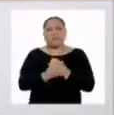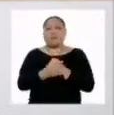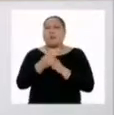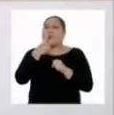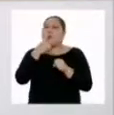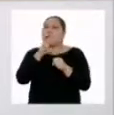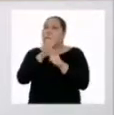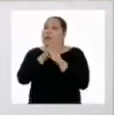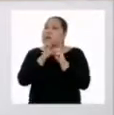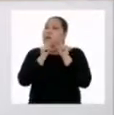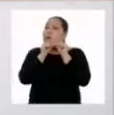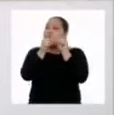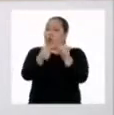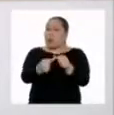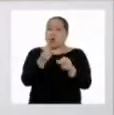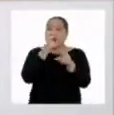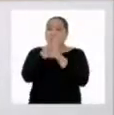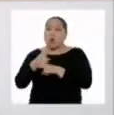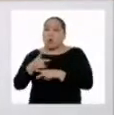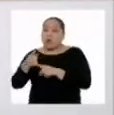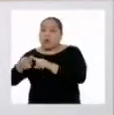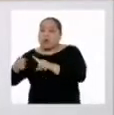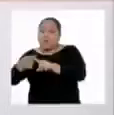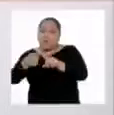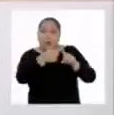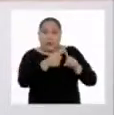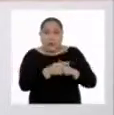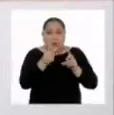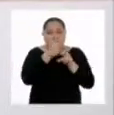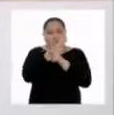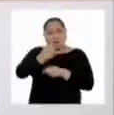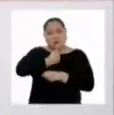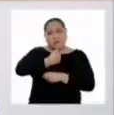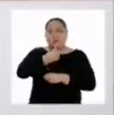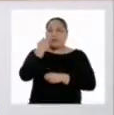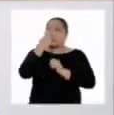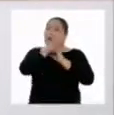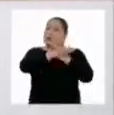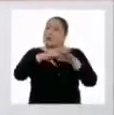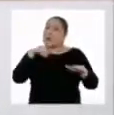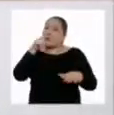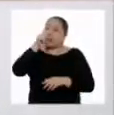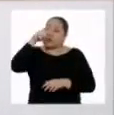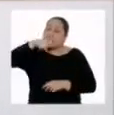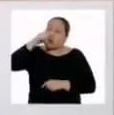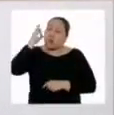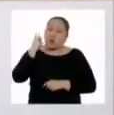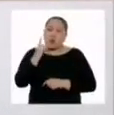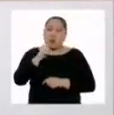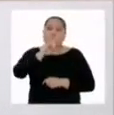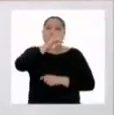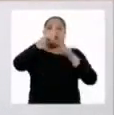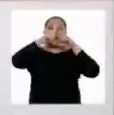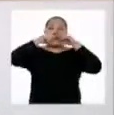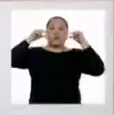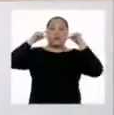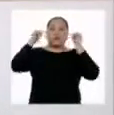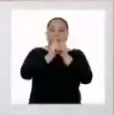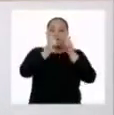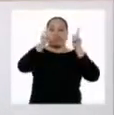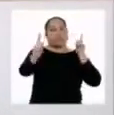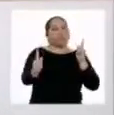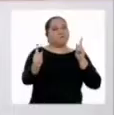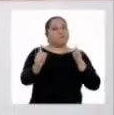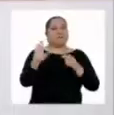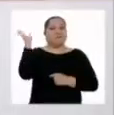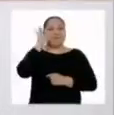Cuiden la biodiversidad y cuídense ustedes mismos. Solo salgan si es necesario. Usen mascarilla y guarden la